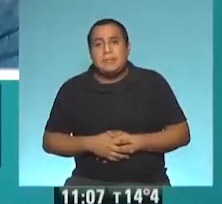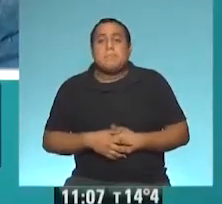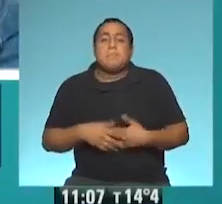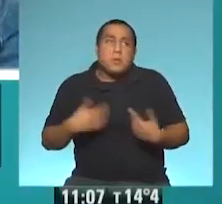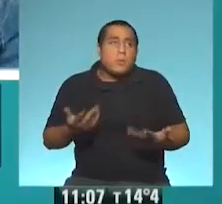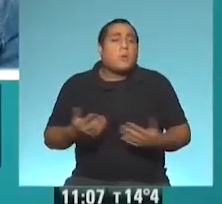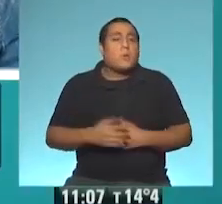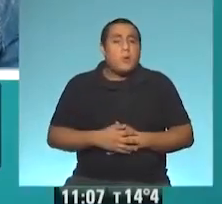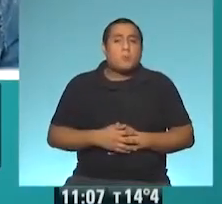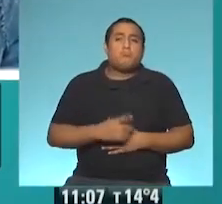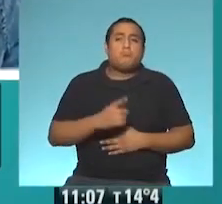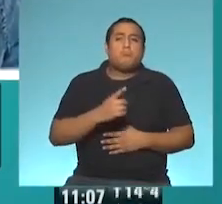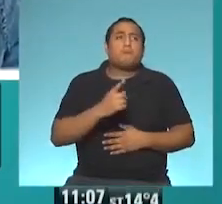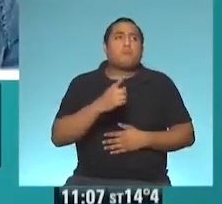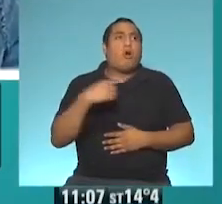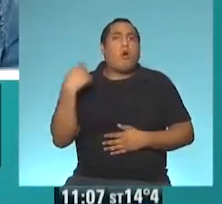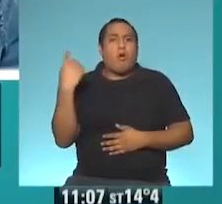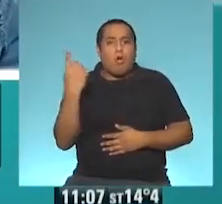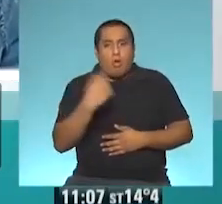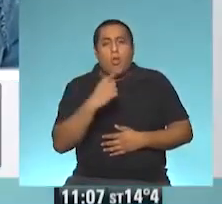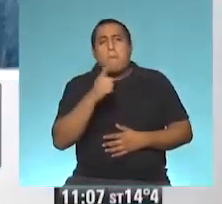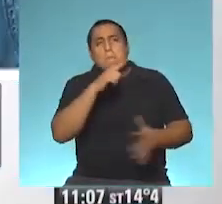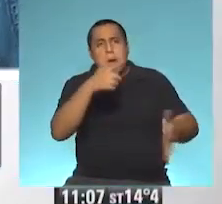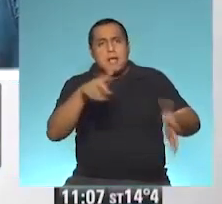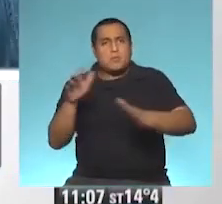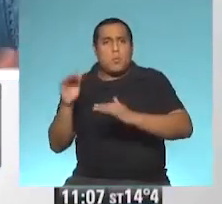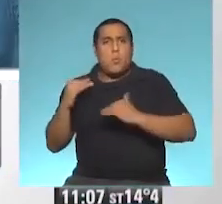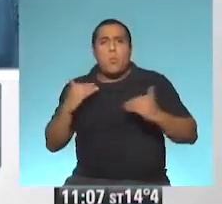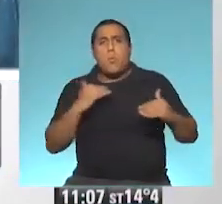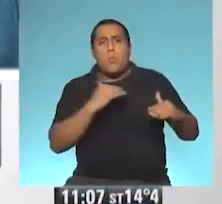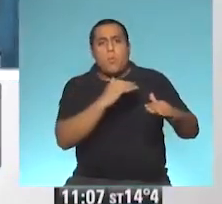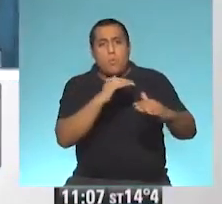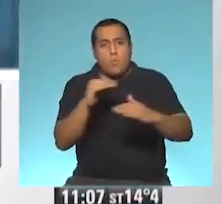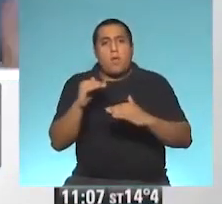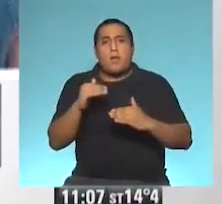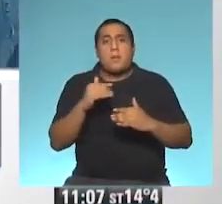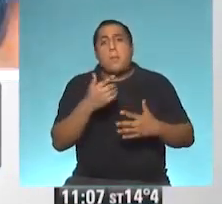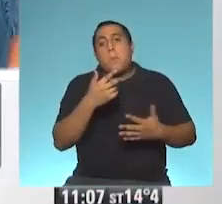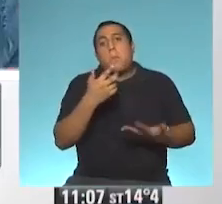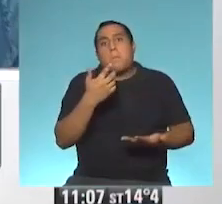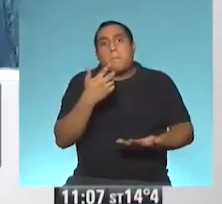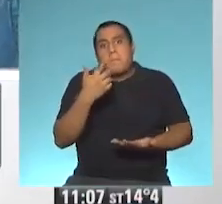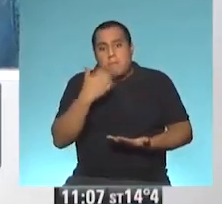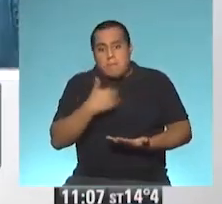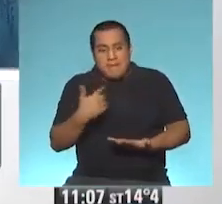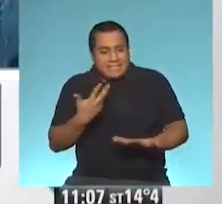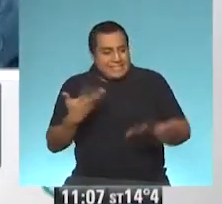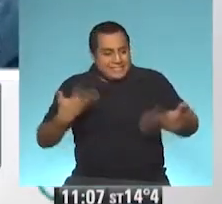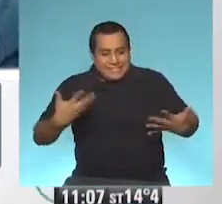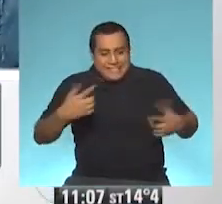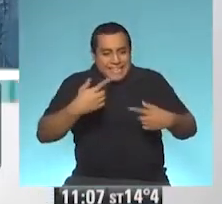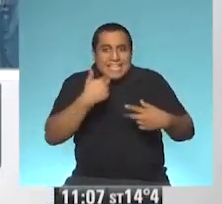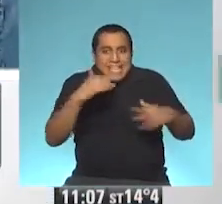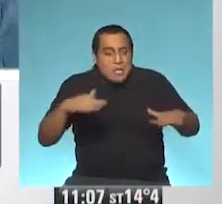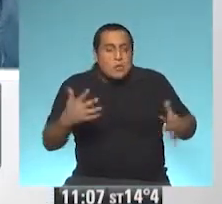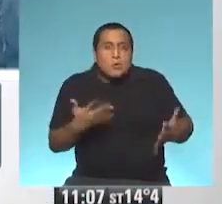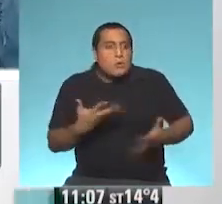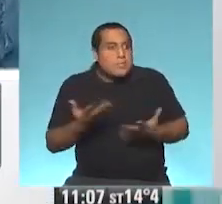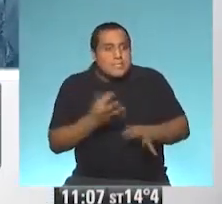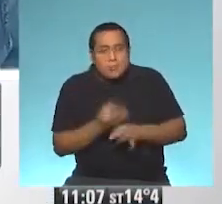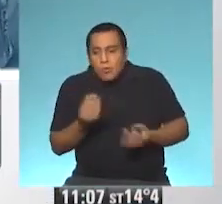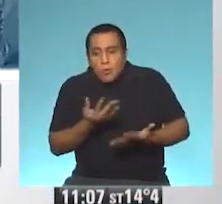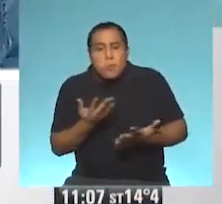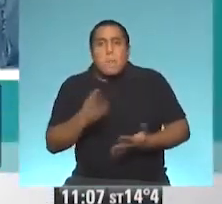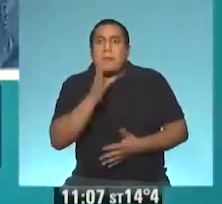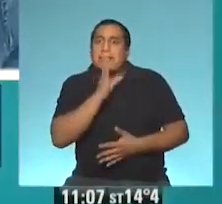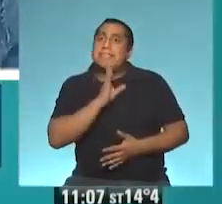todo el mundo lo ha vivido un poco parecido y a veces a los como padres también por momentos se nos sacaban los recursos. O la paciencia ha sido